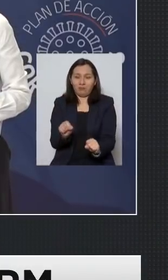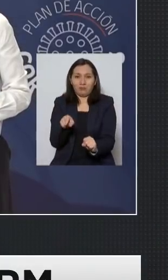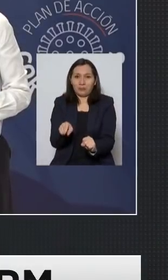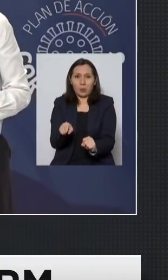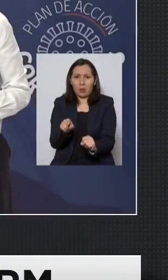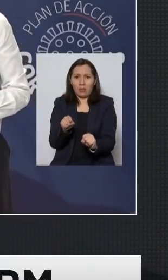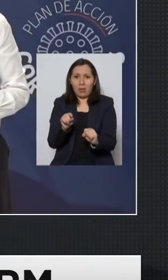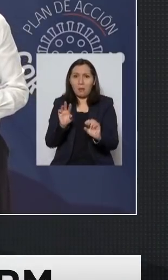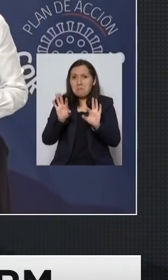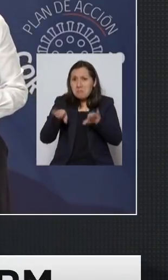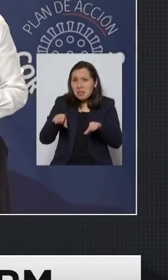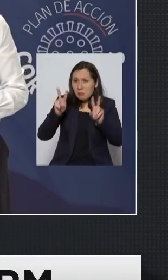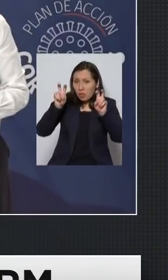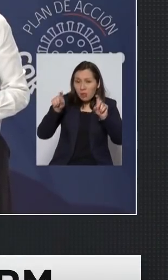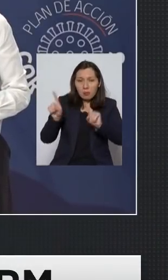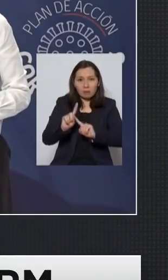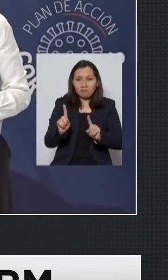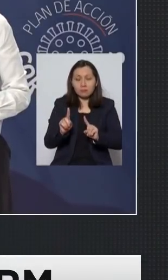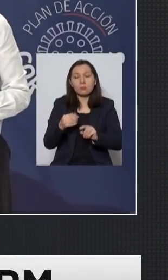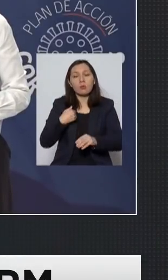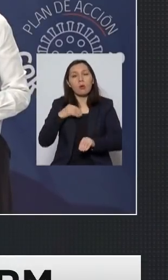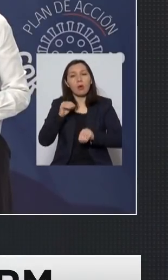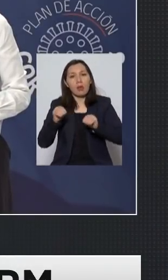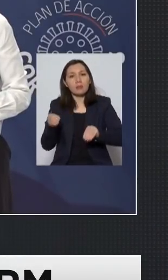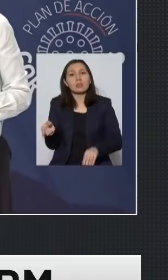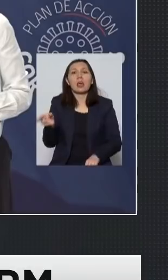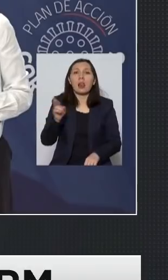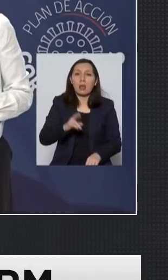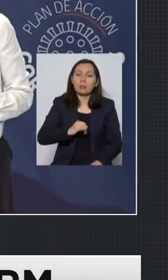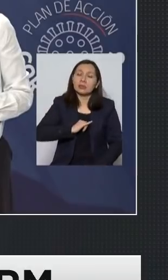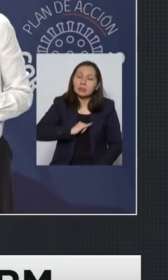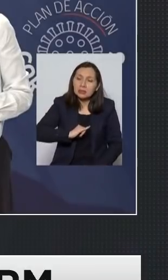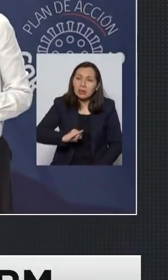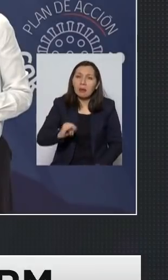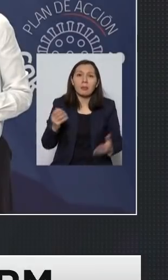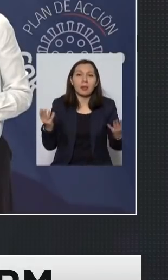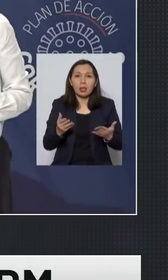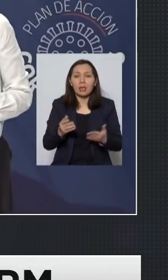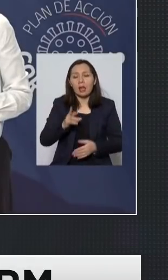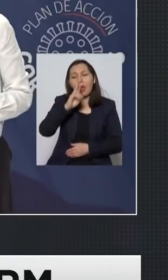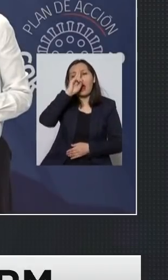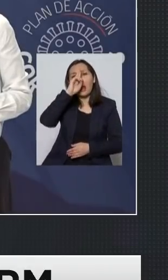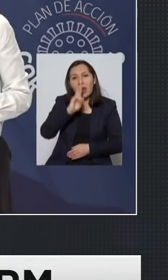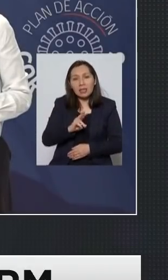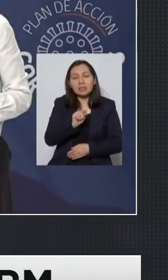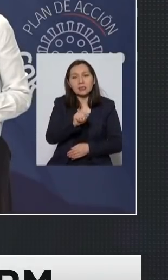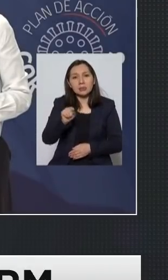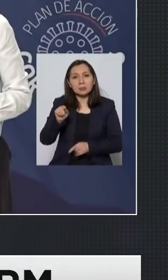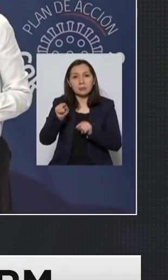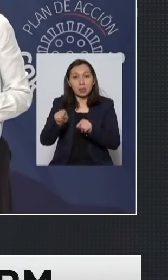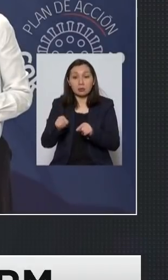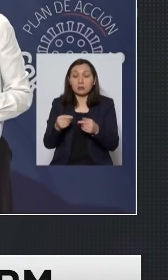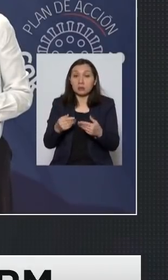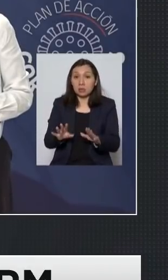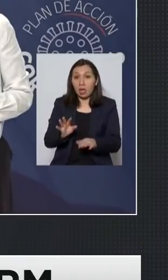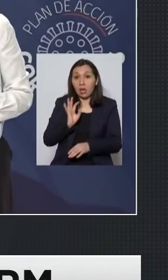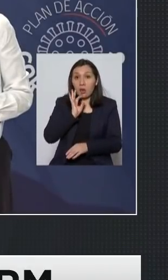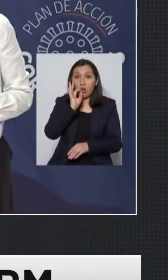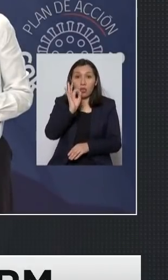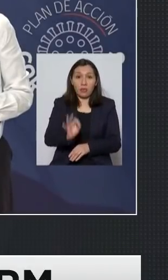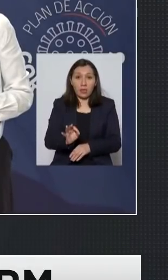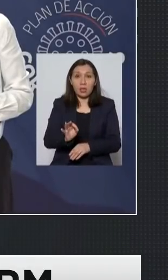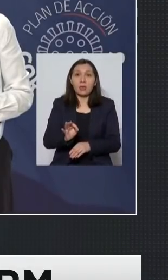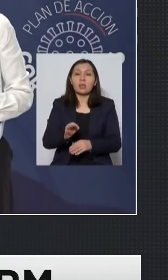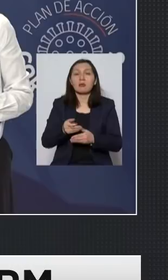e insisto el llamado constante es a respetar y como ya he señalado